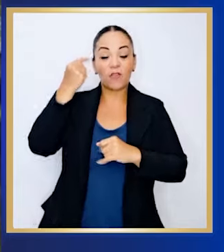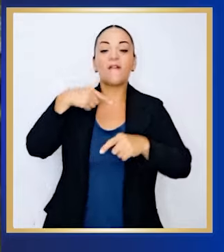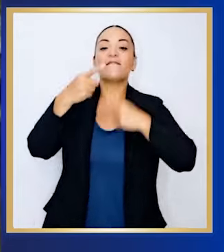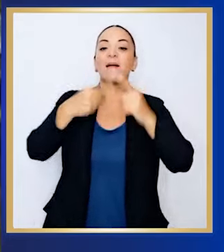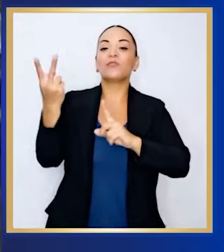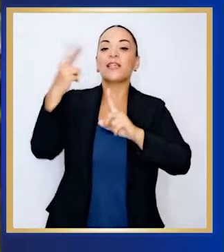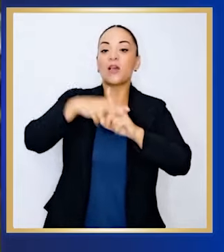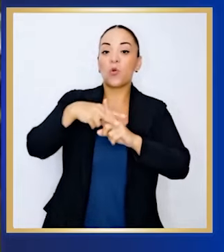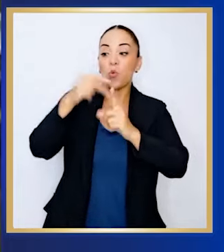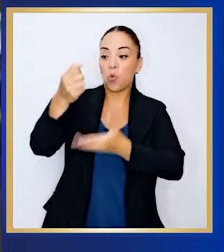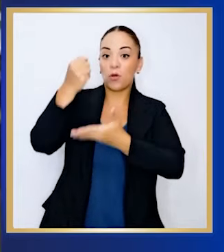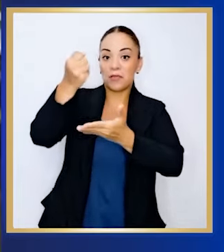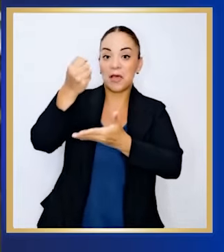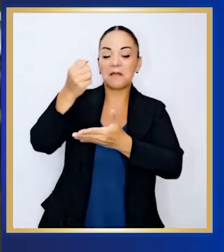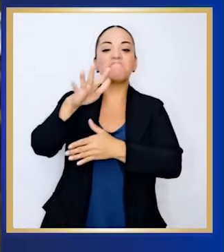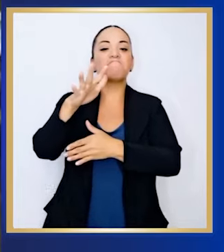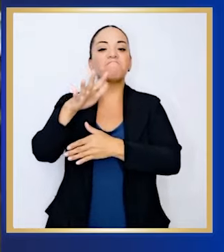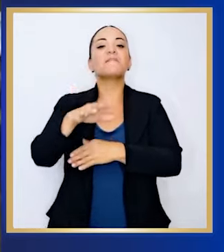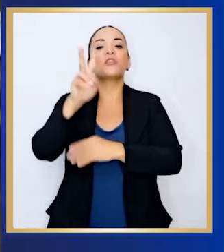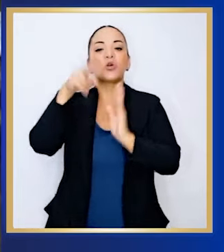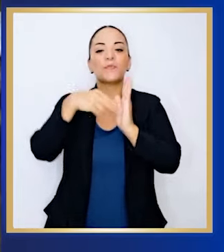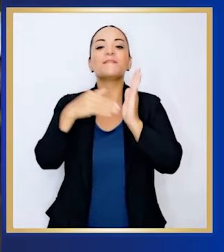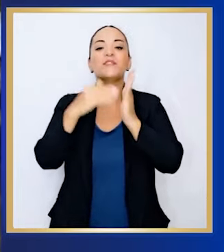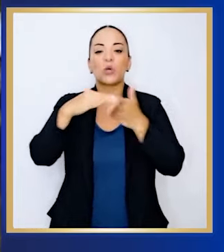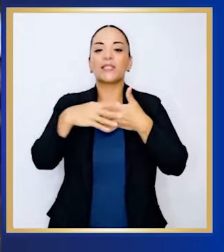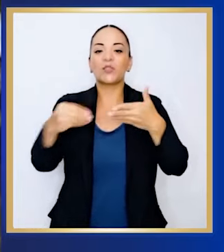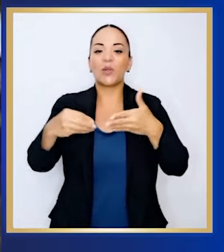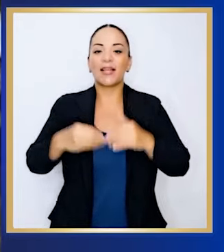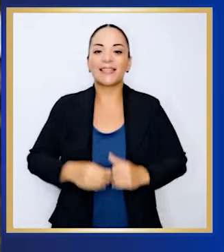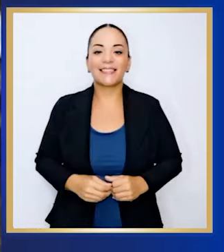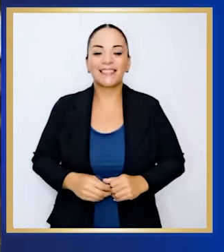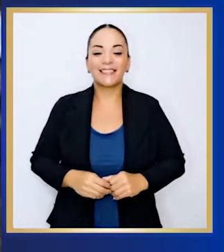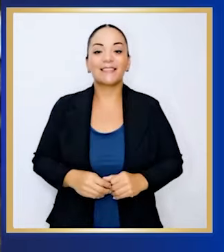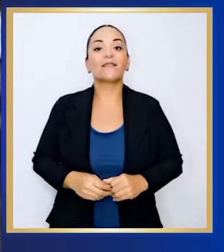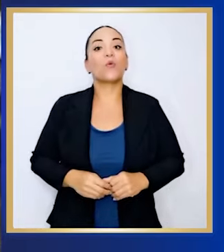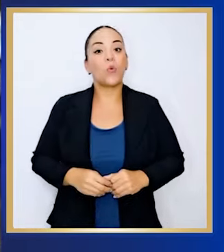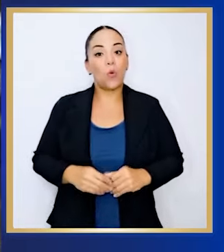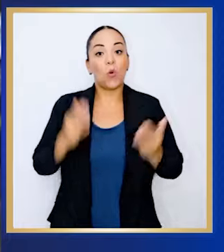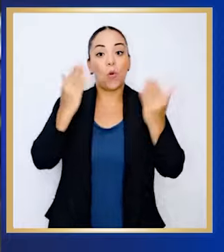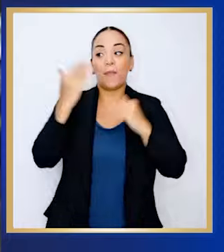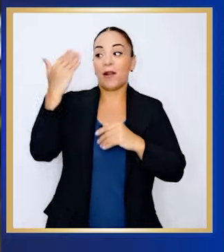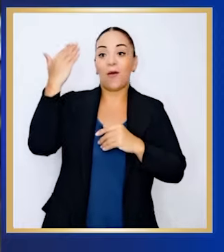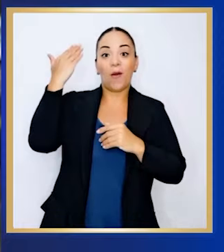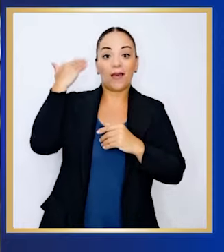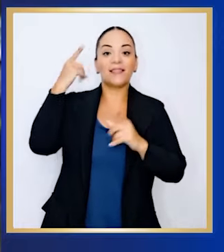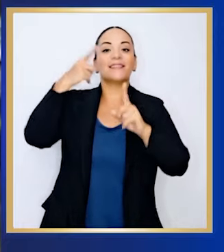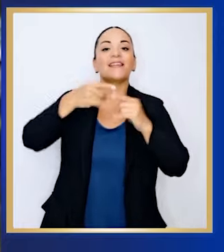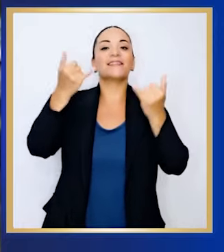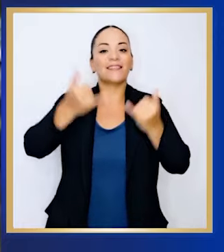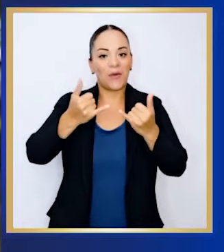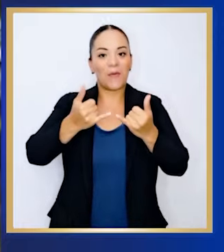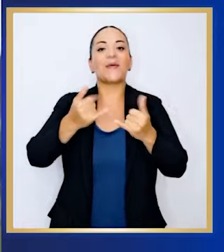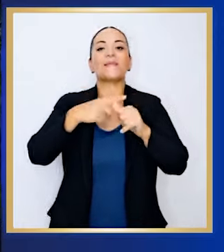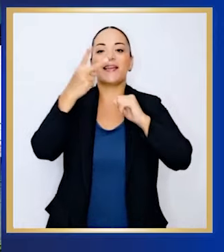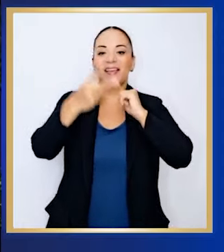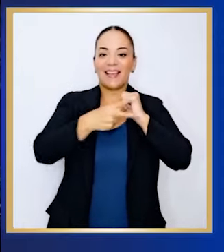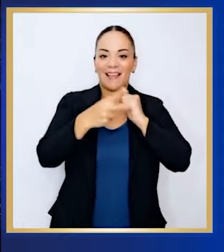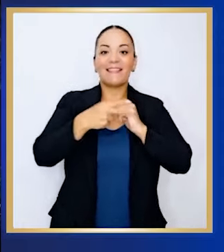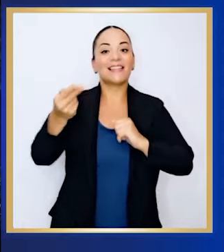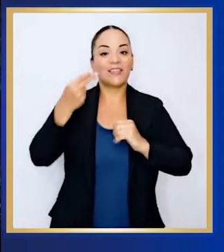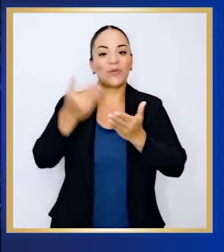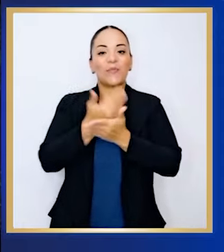vamos a estar ejecutando cerca de 2 mil millones de dólares. La mayor cantidad de dinero en la historia moderna.